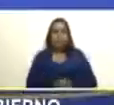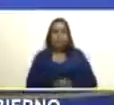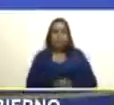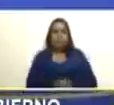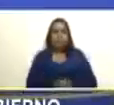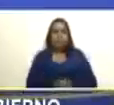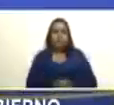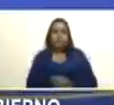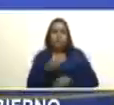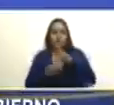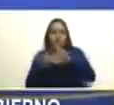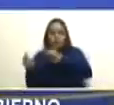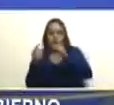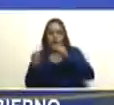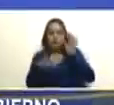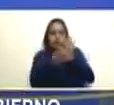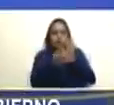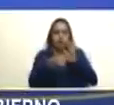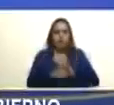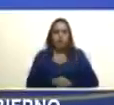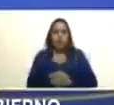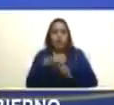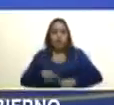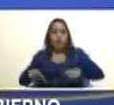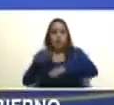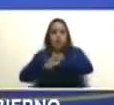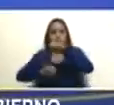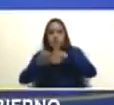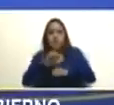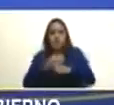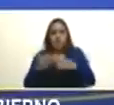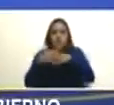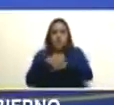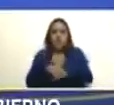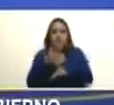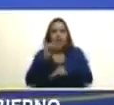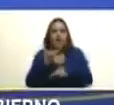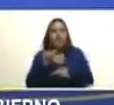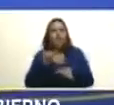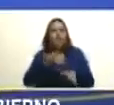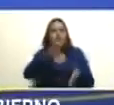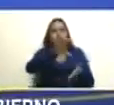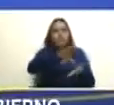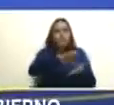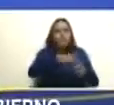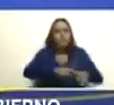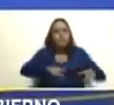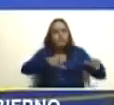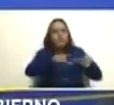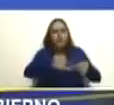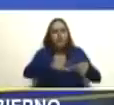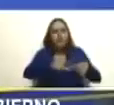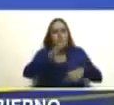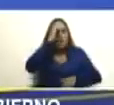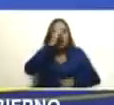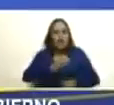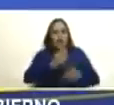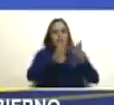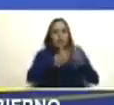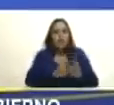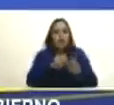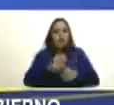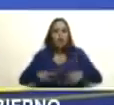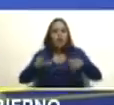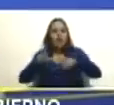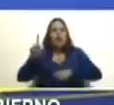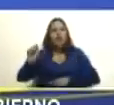esta zona de defensa integral tendrá su sede militar y administrativa en Tumeremo